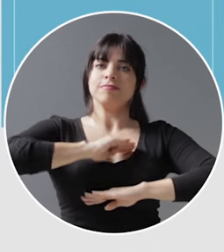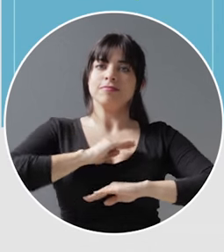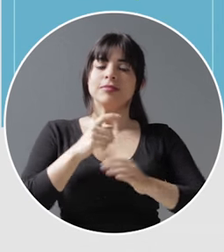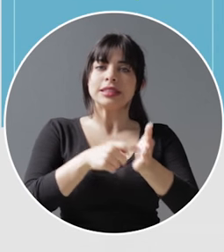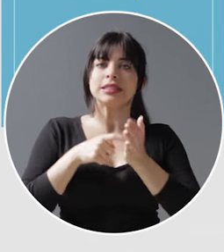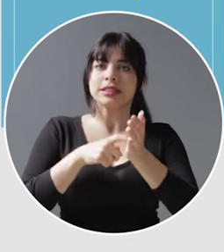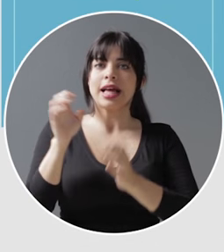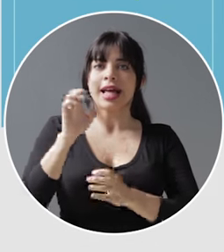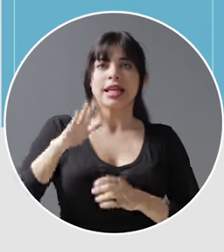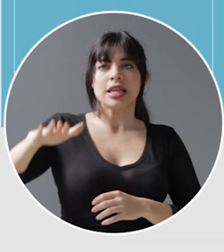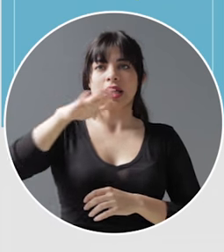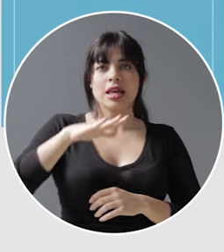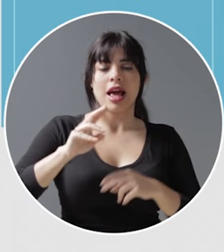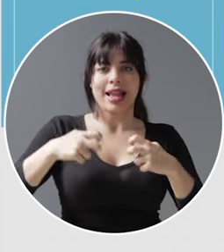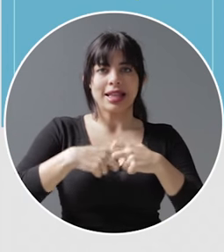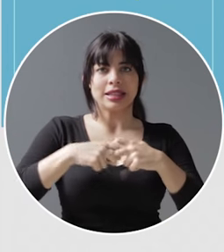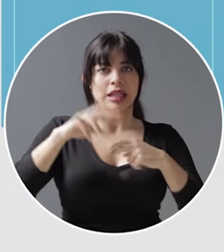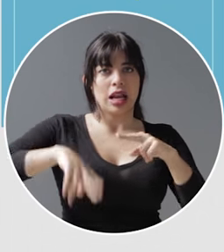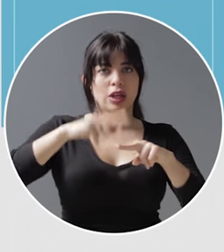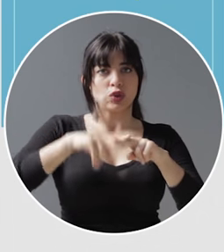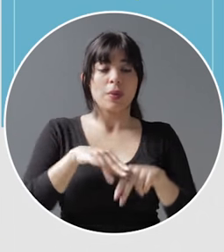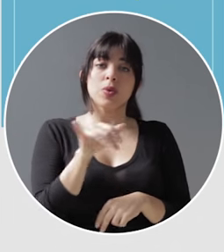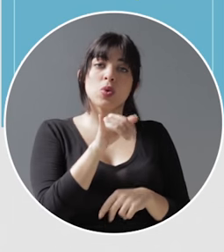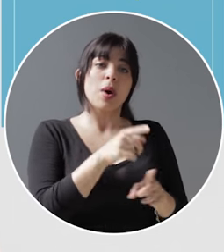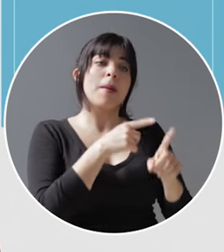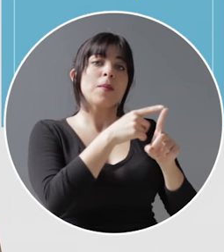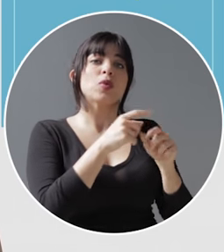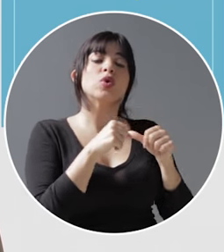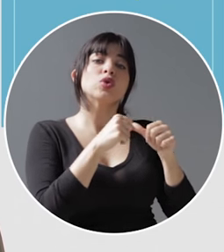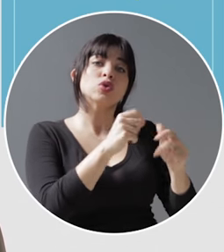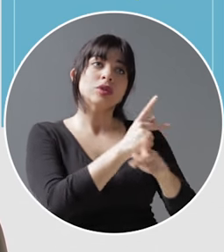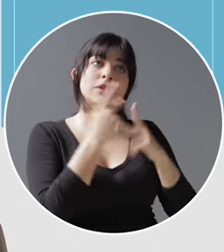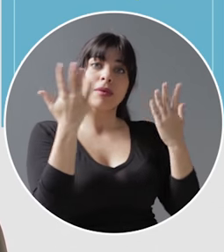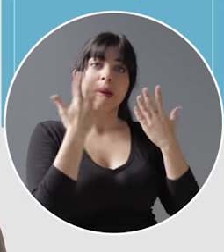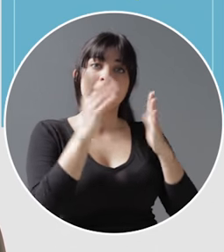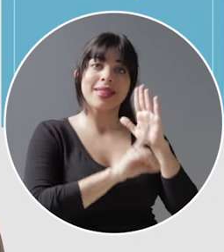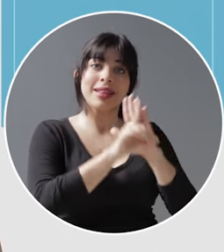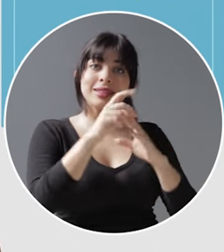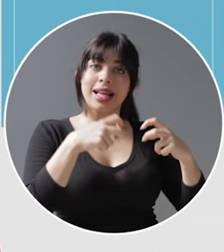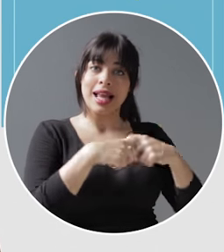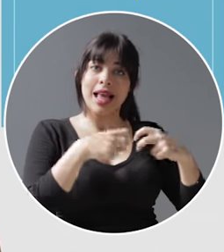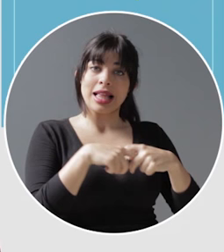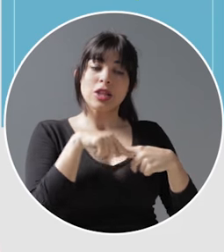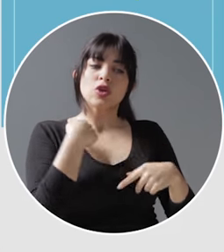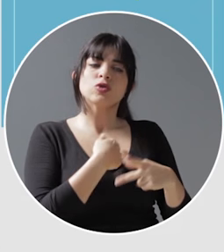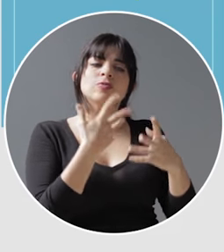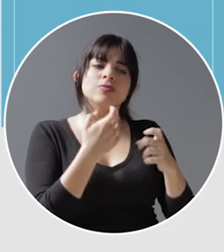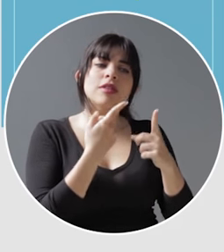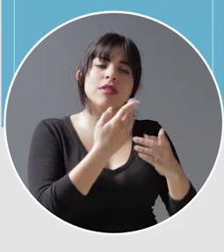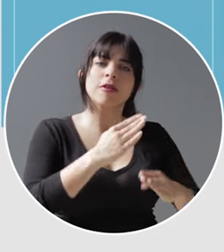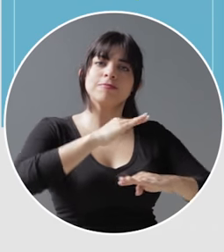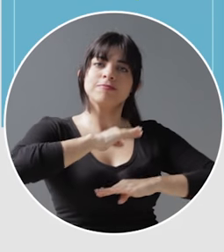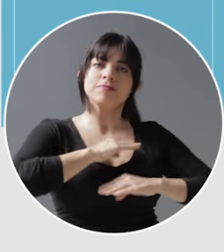demanda eléctrica nacional. Igualmente, con el eje de sostenibilidad del desarrollo eléctrico, pretendemos